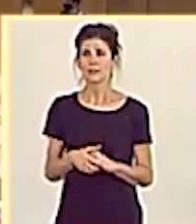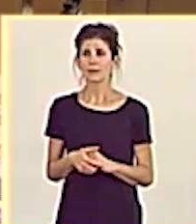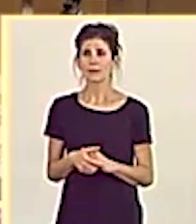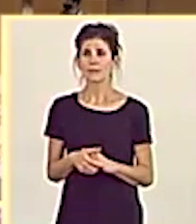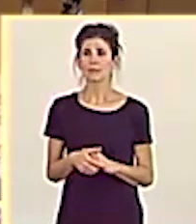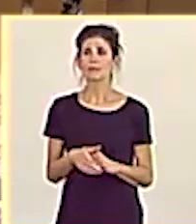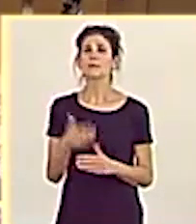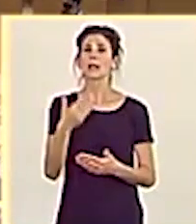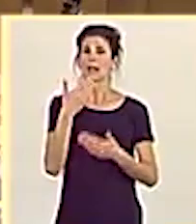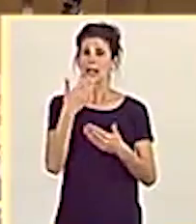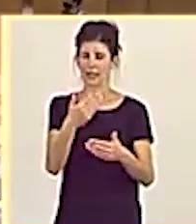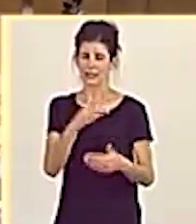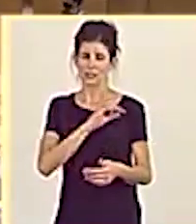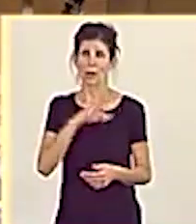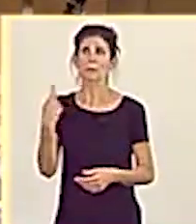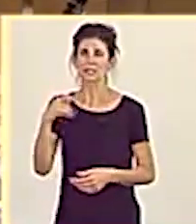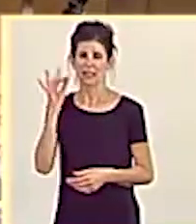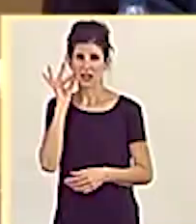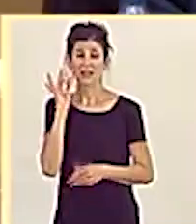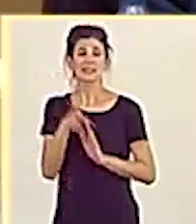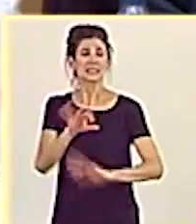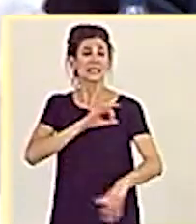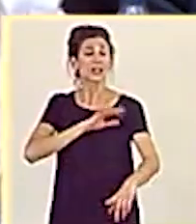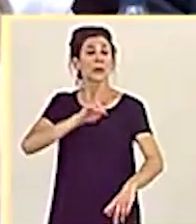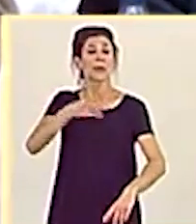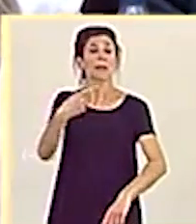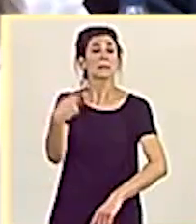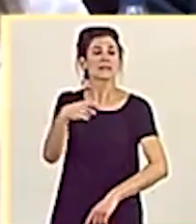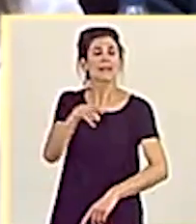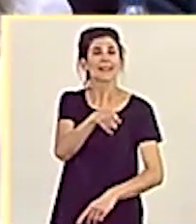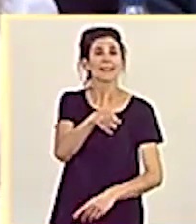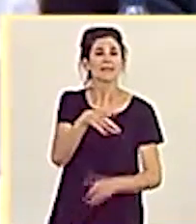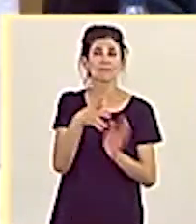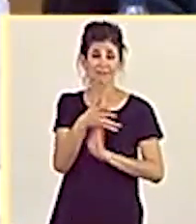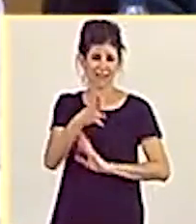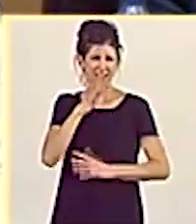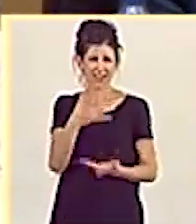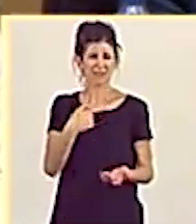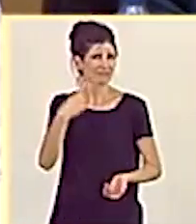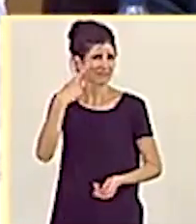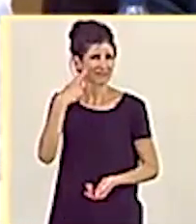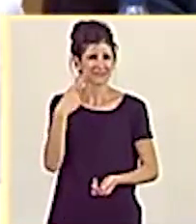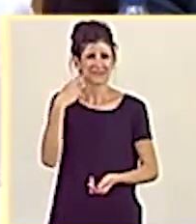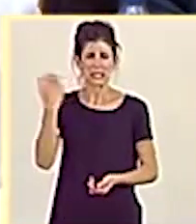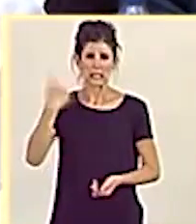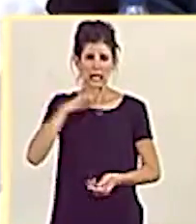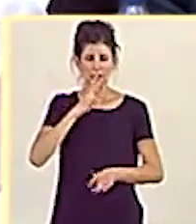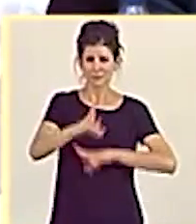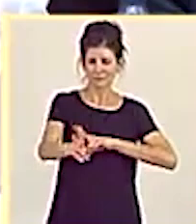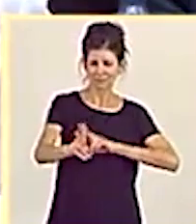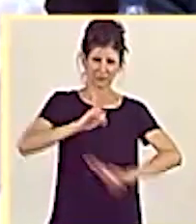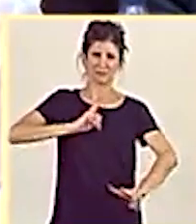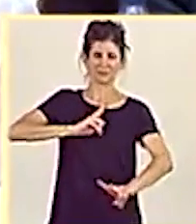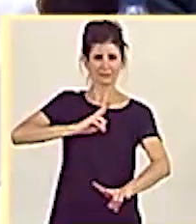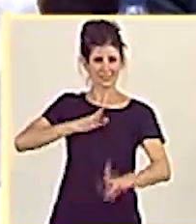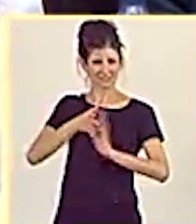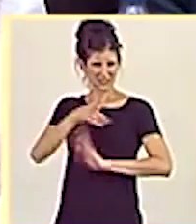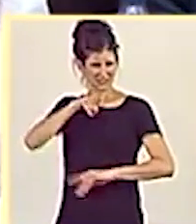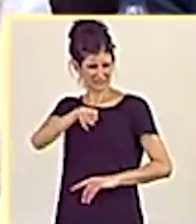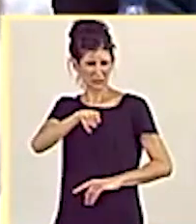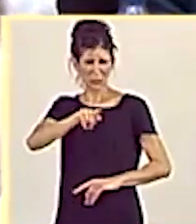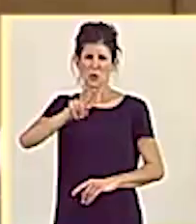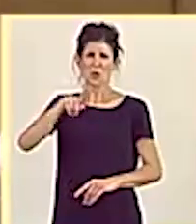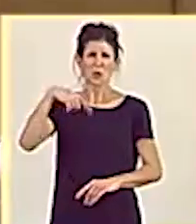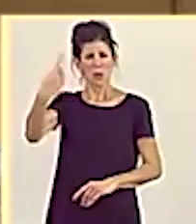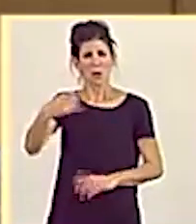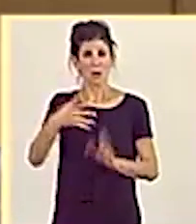Gracias, señora presidenta. Señor vicepresidente, estamos acostumbrados a esas salidas de tono de usted y luego,